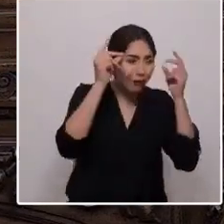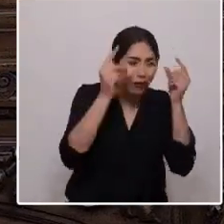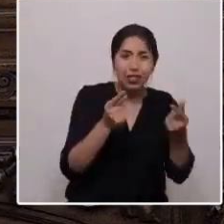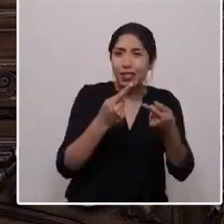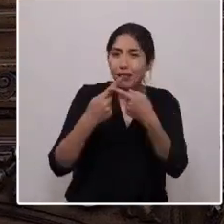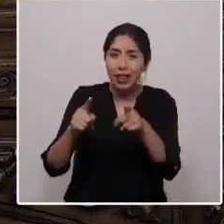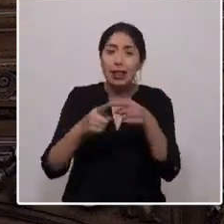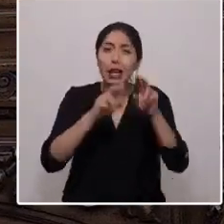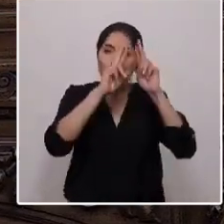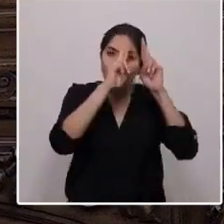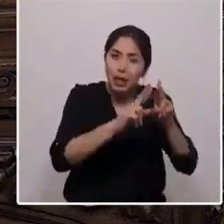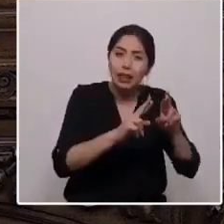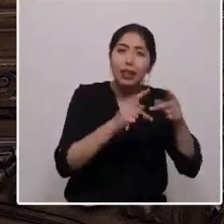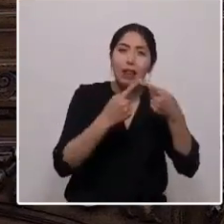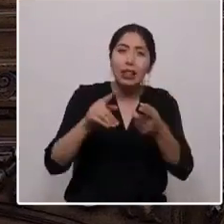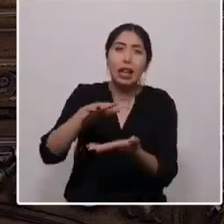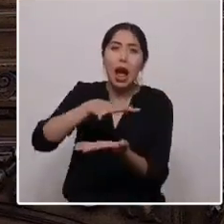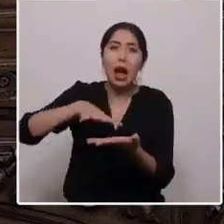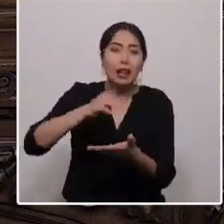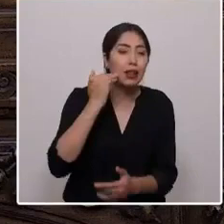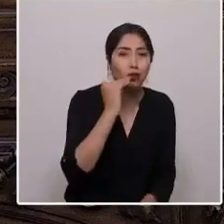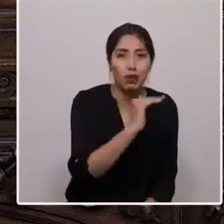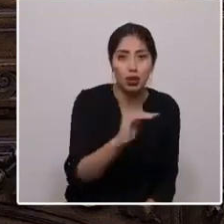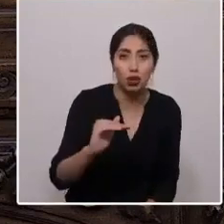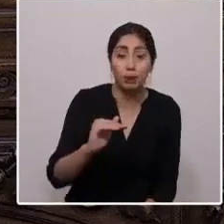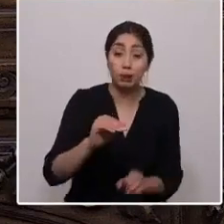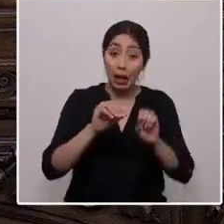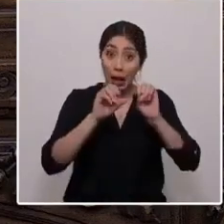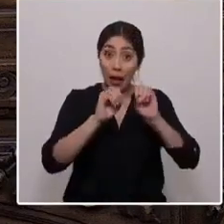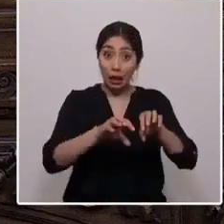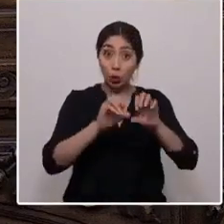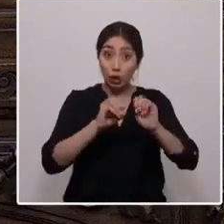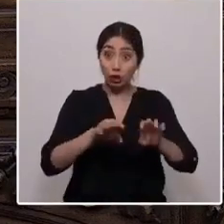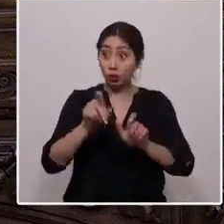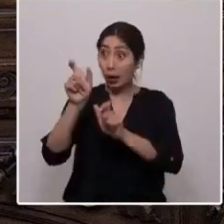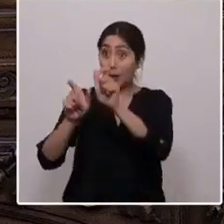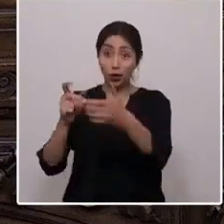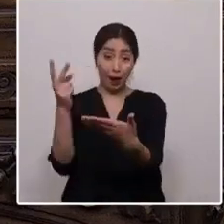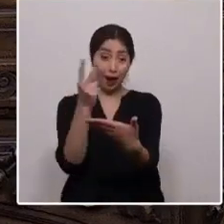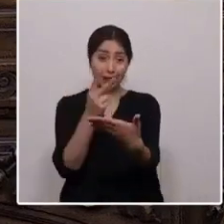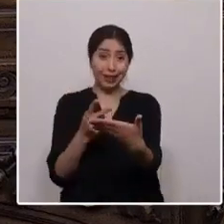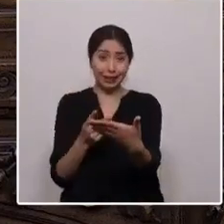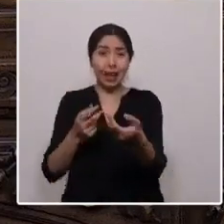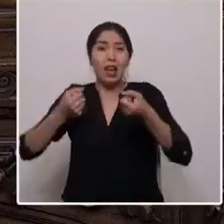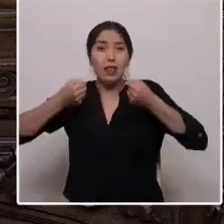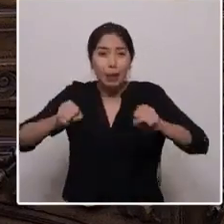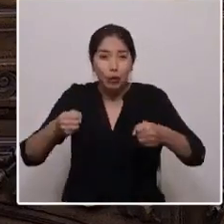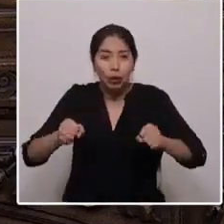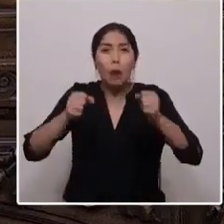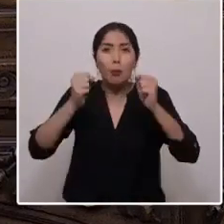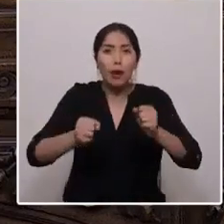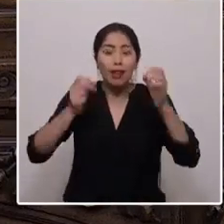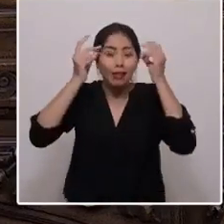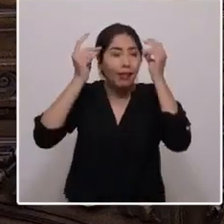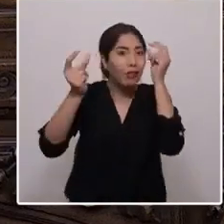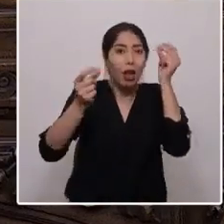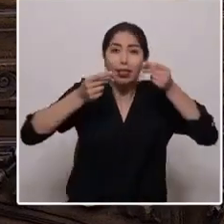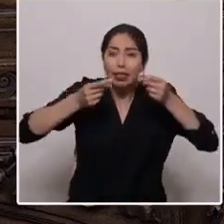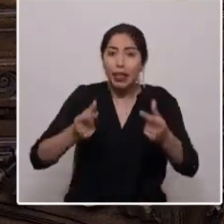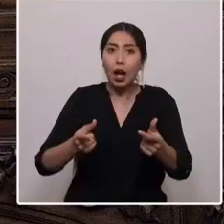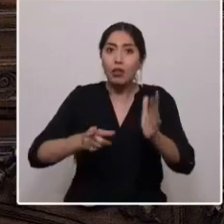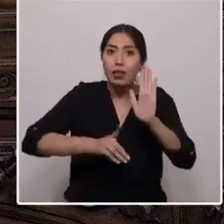niño. Una educación donde los artistas, los deportistas puedan desarrollar sus talentos al máximo y no tener